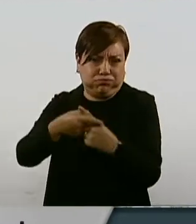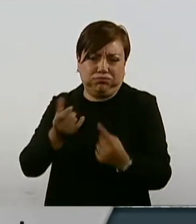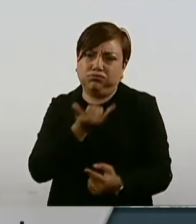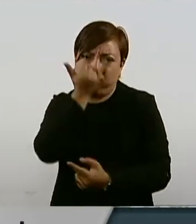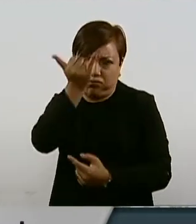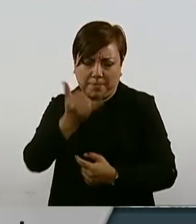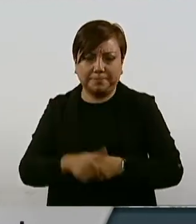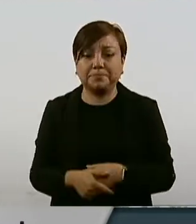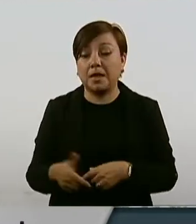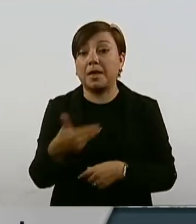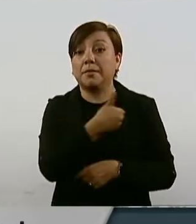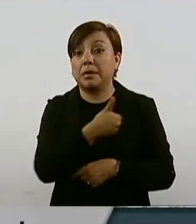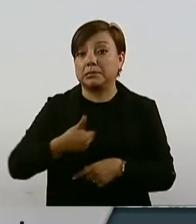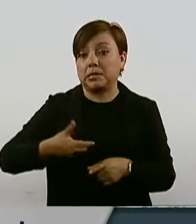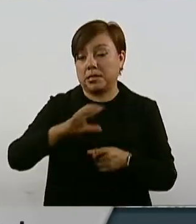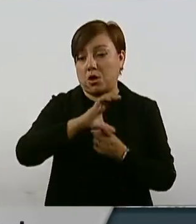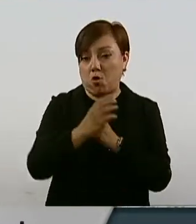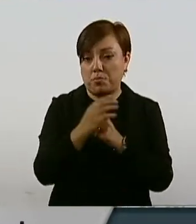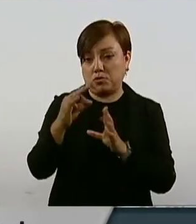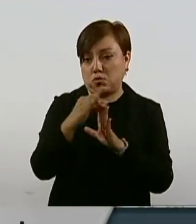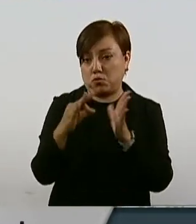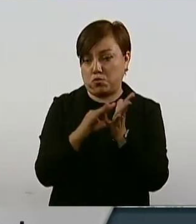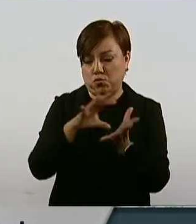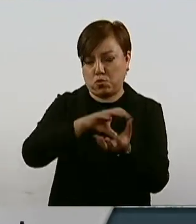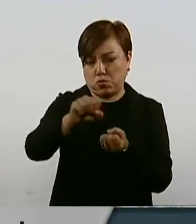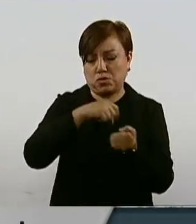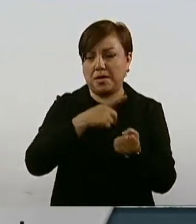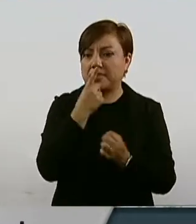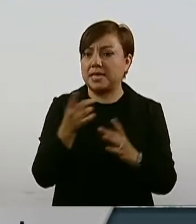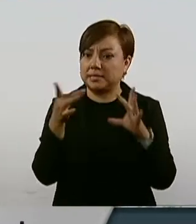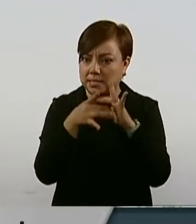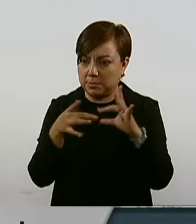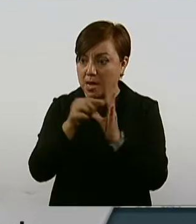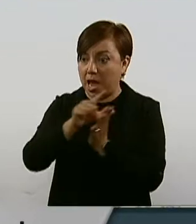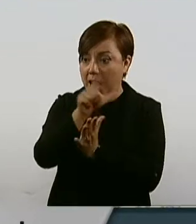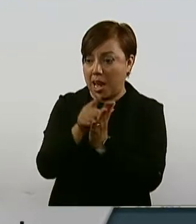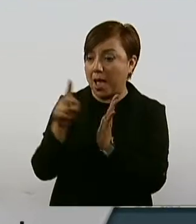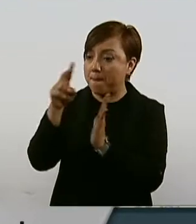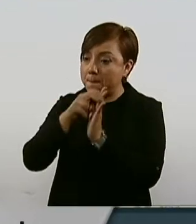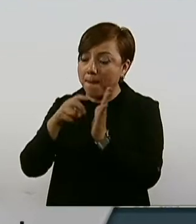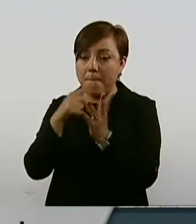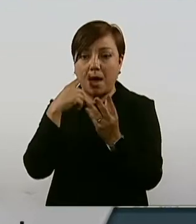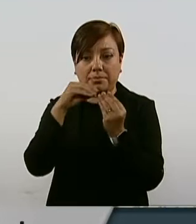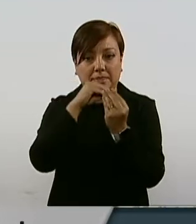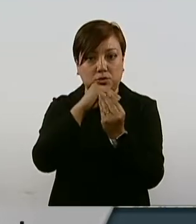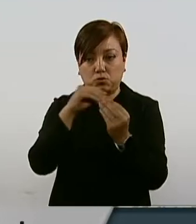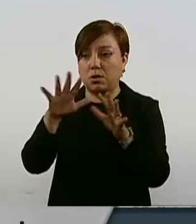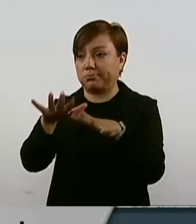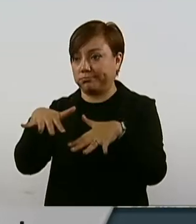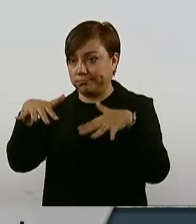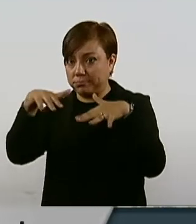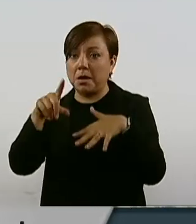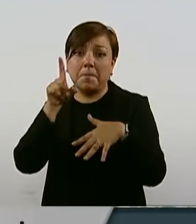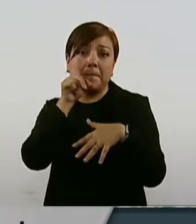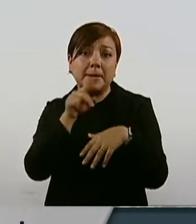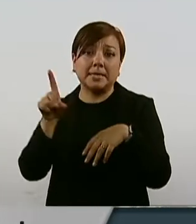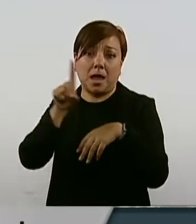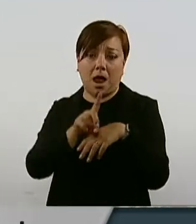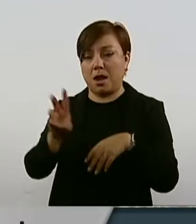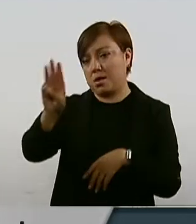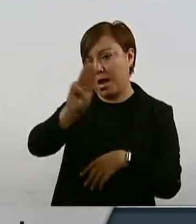presidente de la Comisión de Puntos Constitucionales informó que se perfila que la reforma sea discutida en el Pleno mañana miércoles.